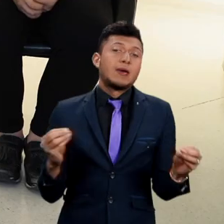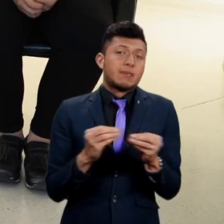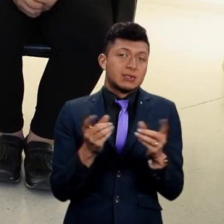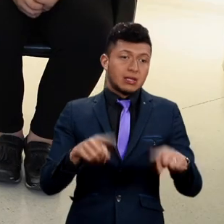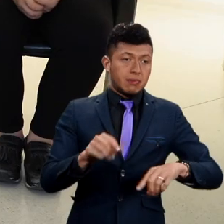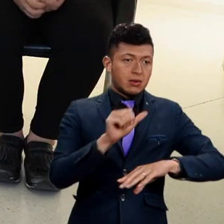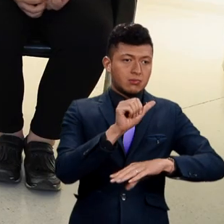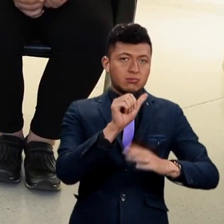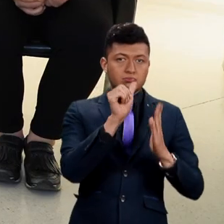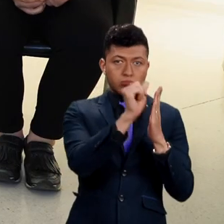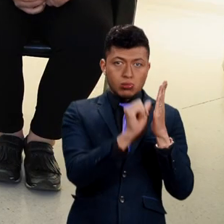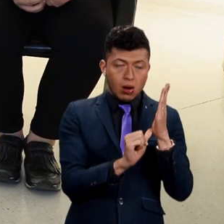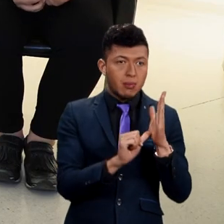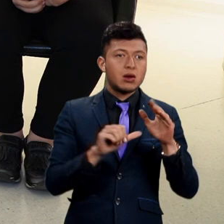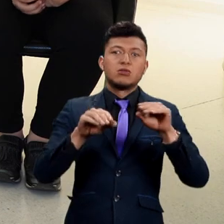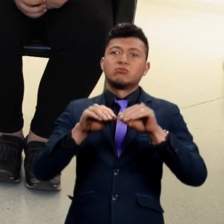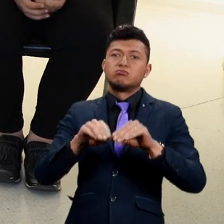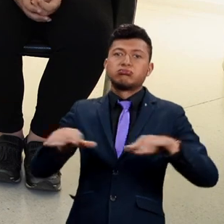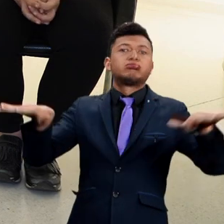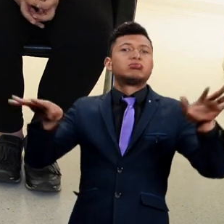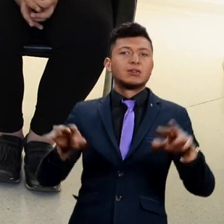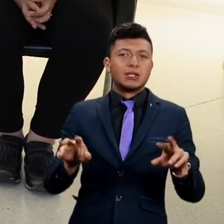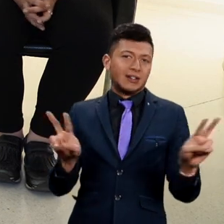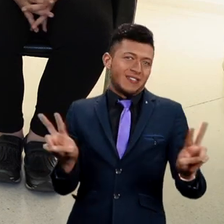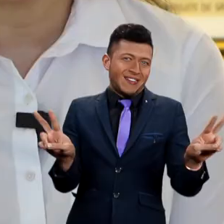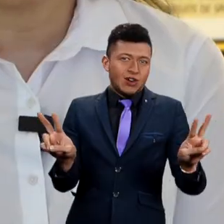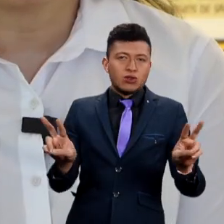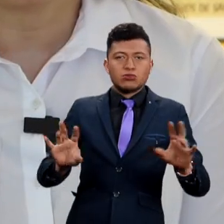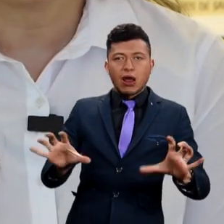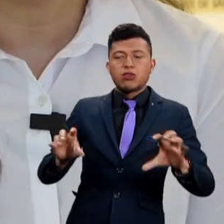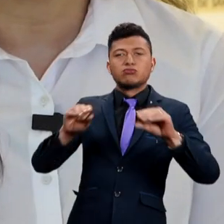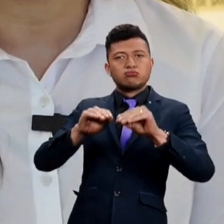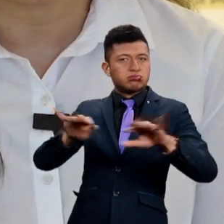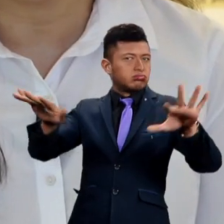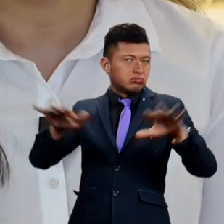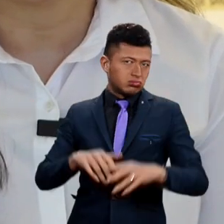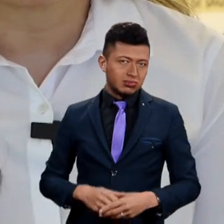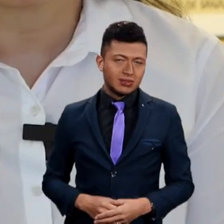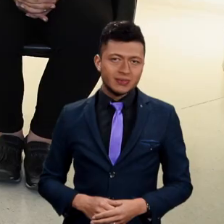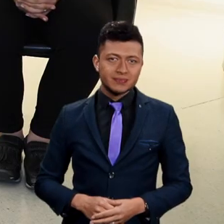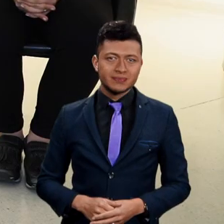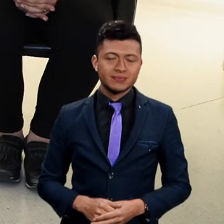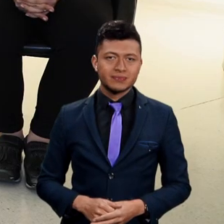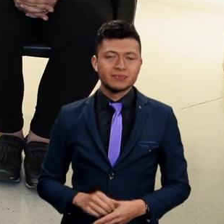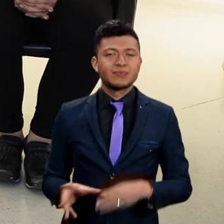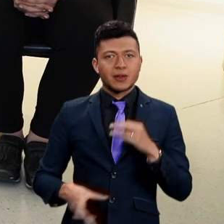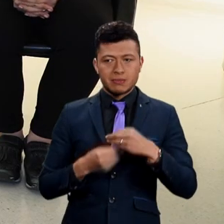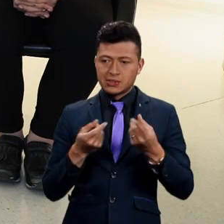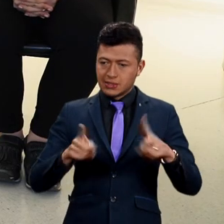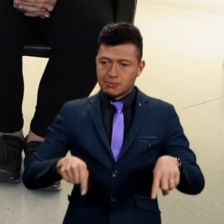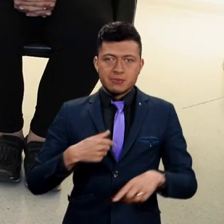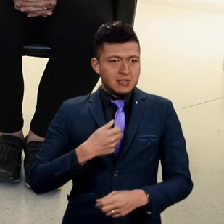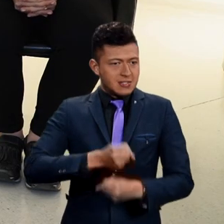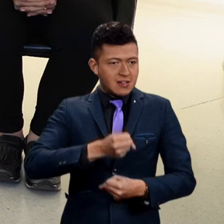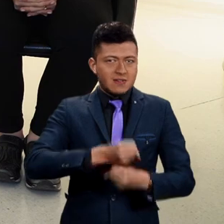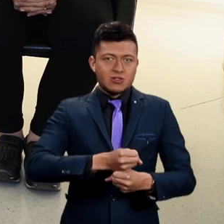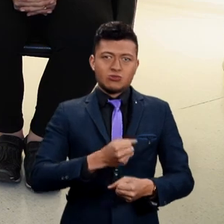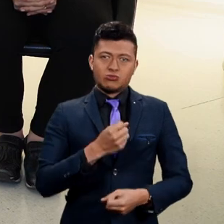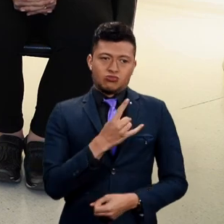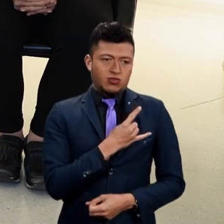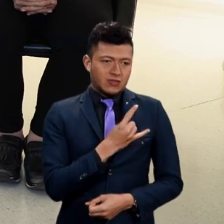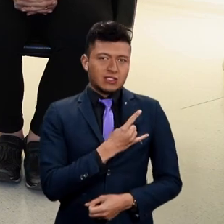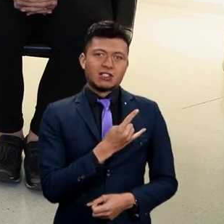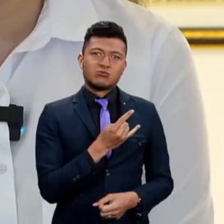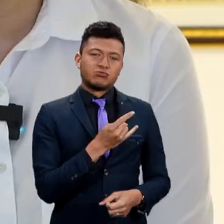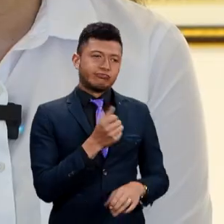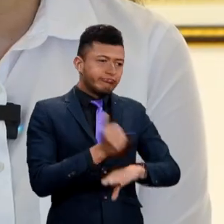programas para salir al aire, como decimos por ahí. También en hacer trabajos para mi universidad, en ingresar